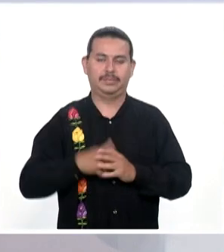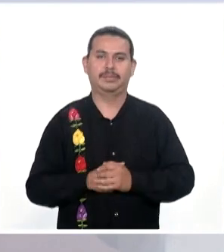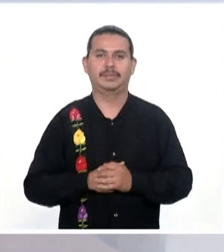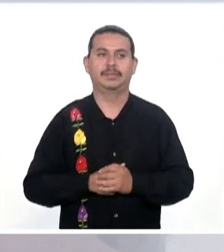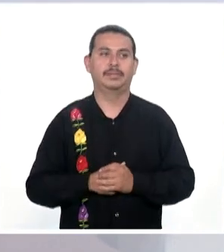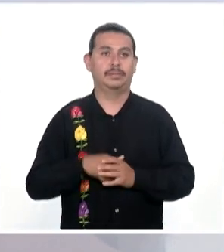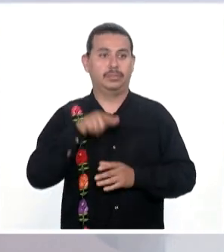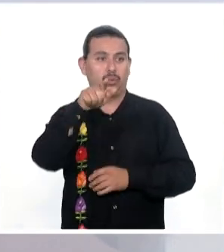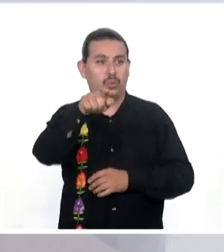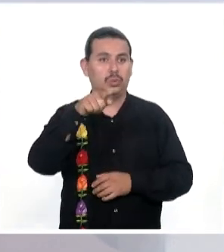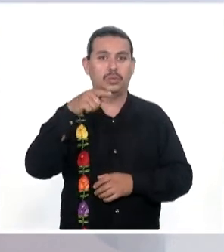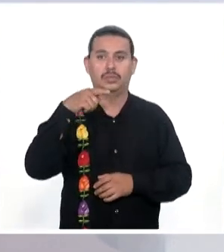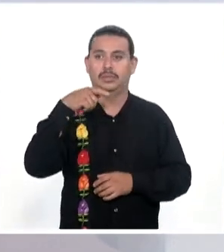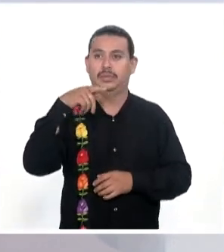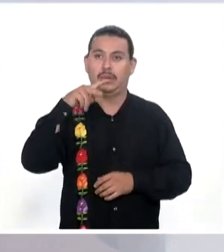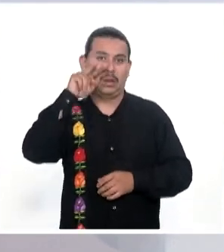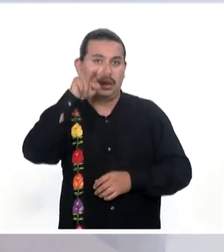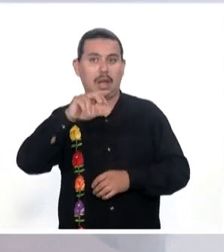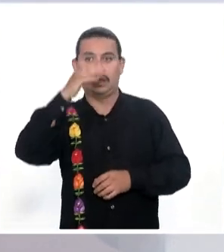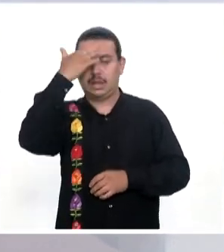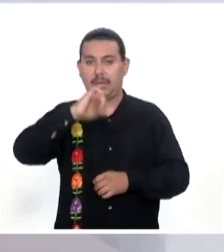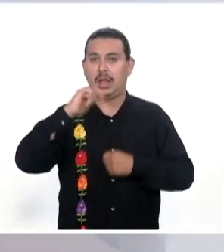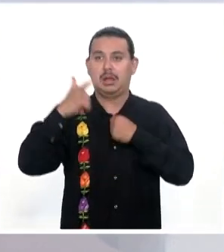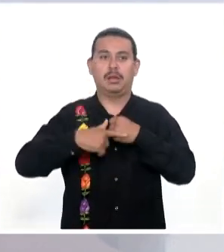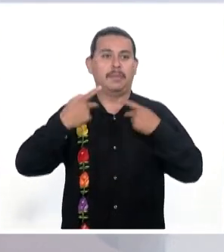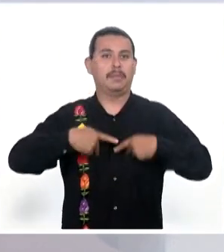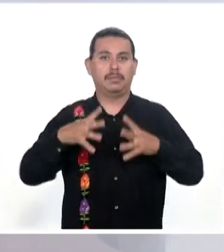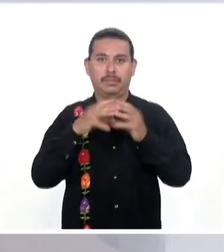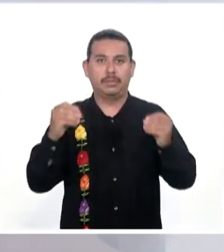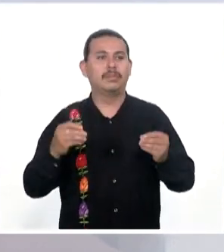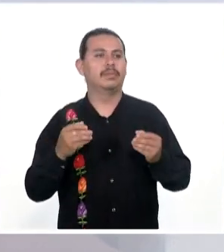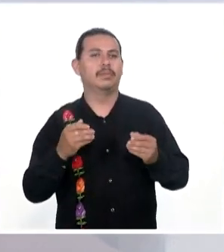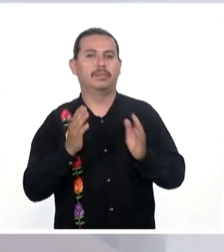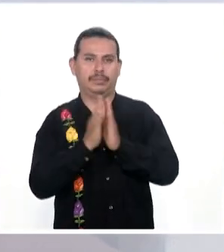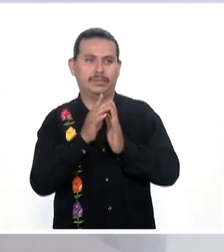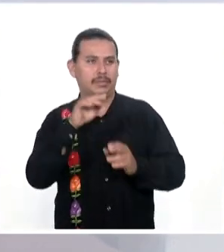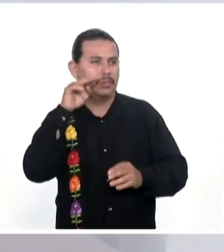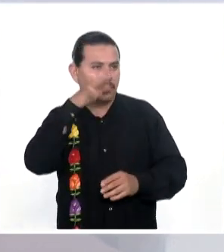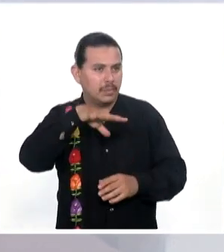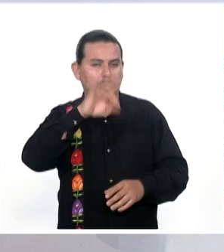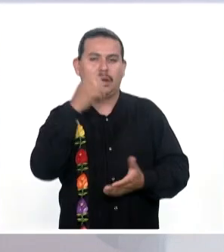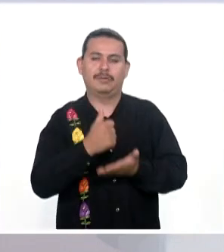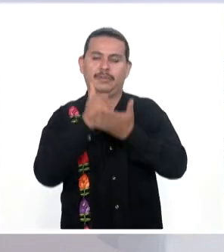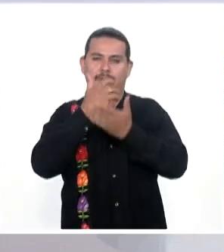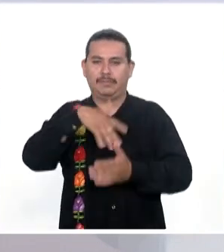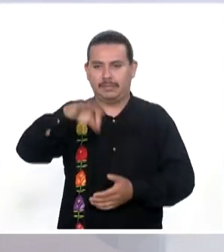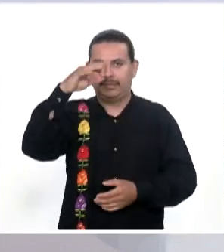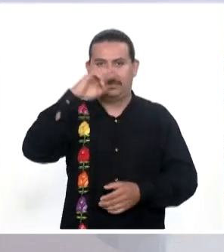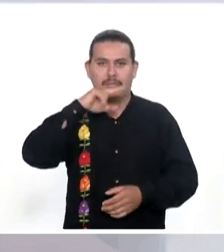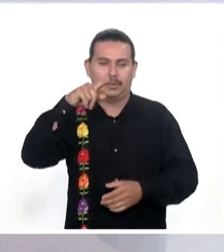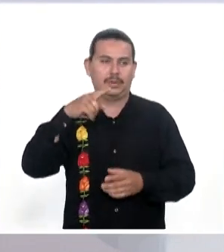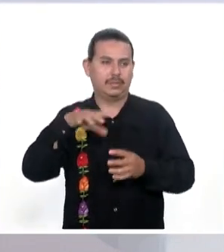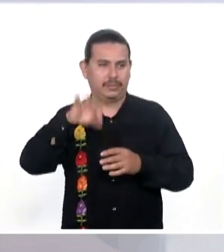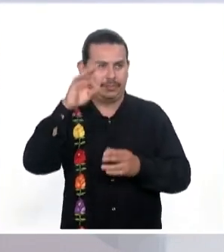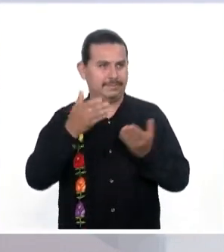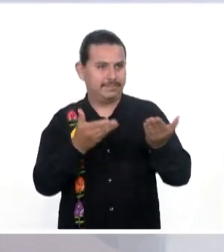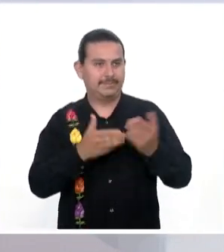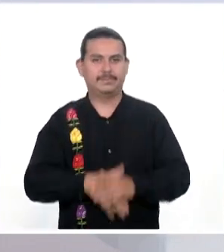Y si usted Ha visto O sabe algo De la siguiente persona Seguramente Podrá ayudar A su familia A localizarla